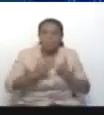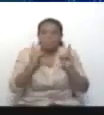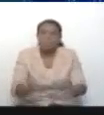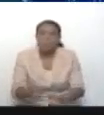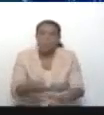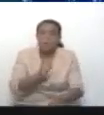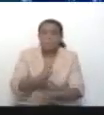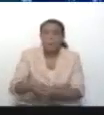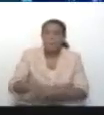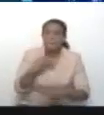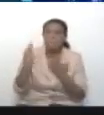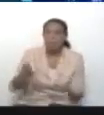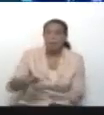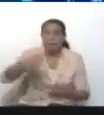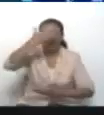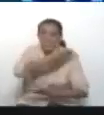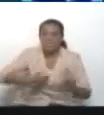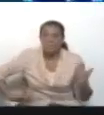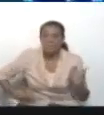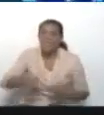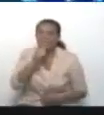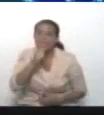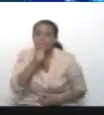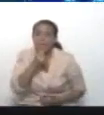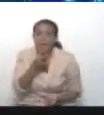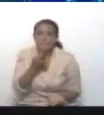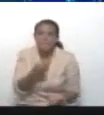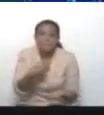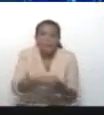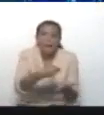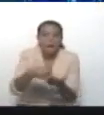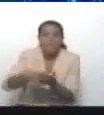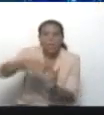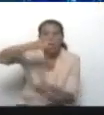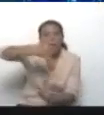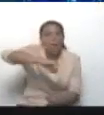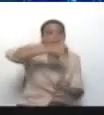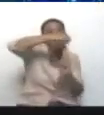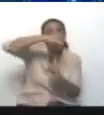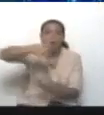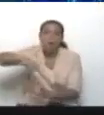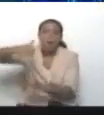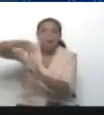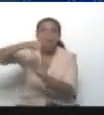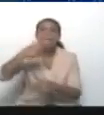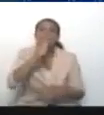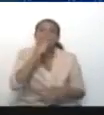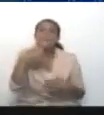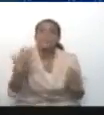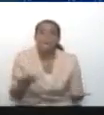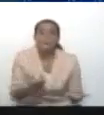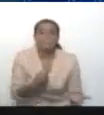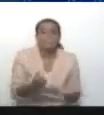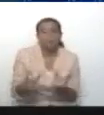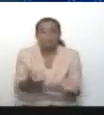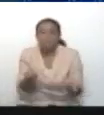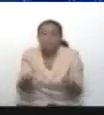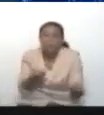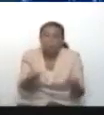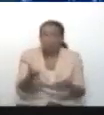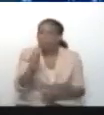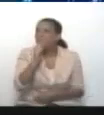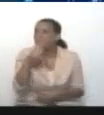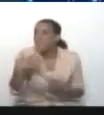decisión? ¿Quién mueve a los títeres, a los peleles, a los mercenarios? ¿Quién?